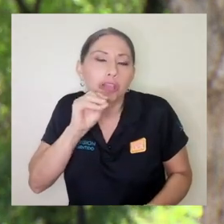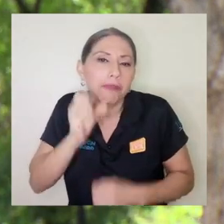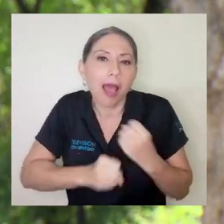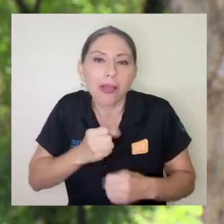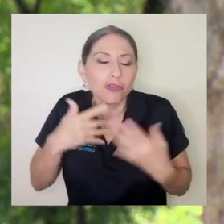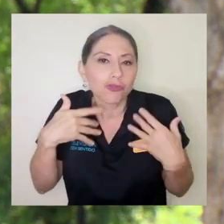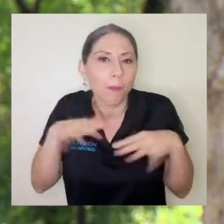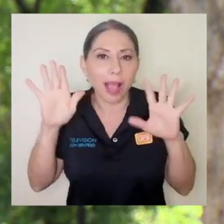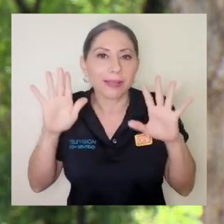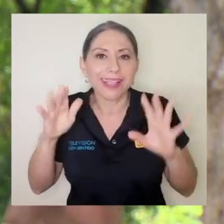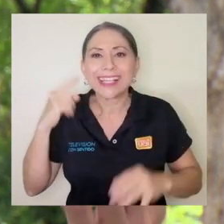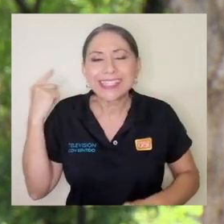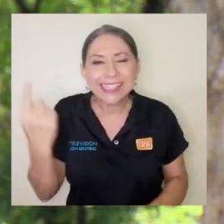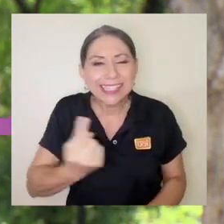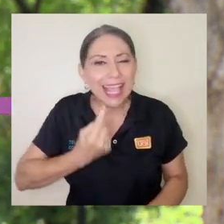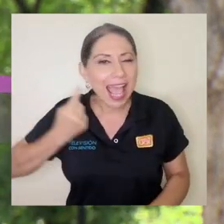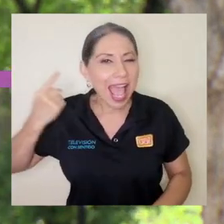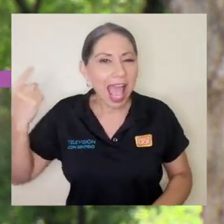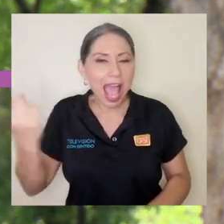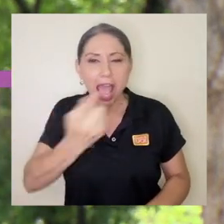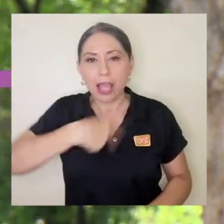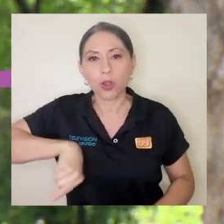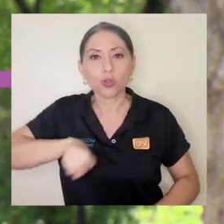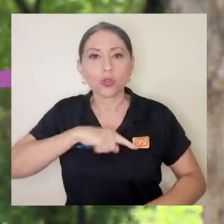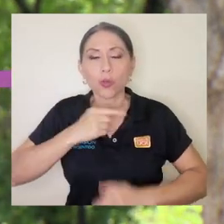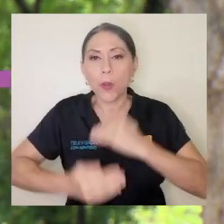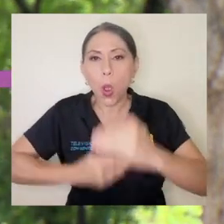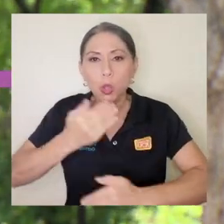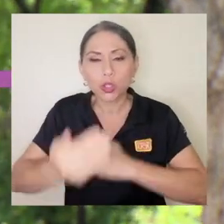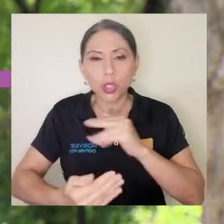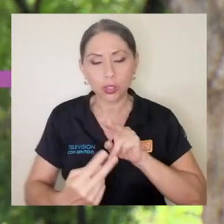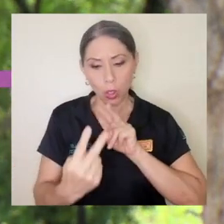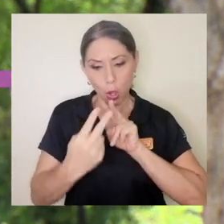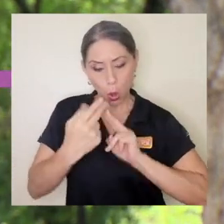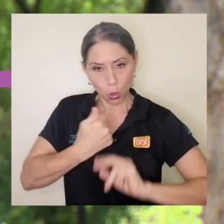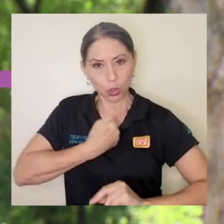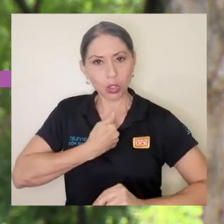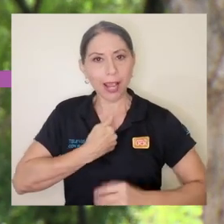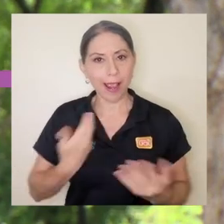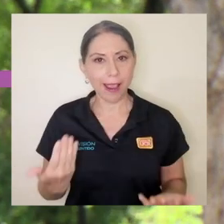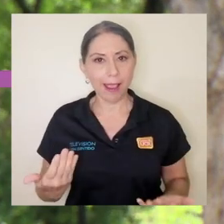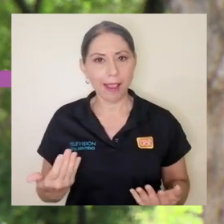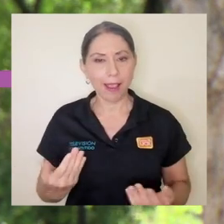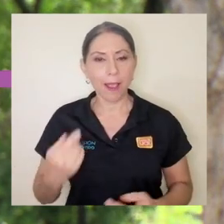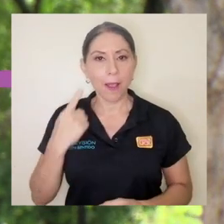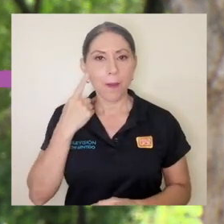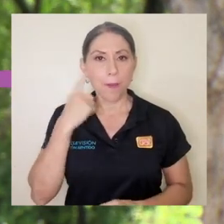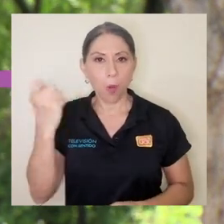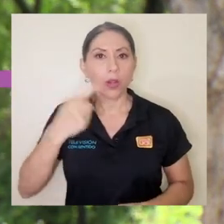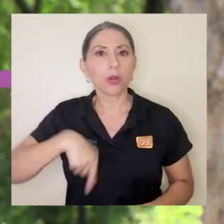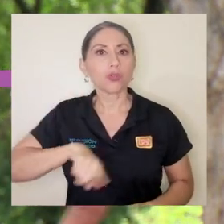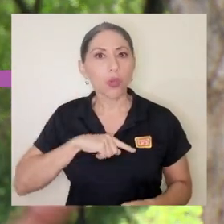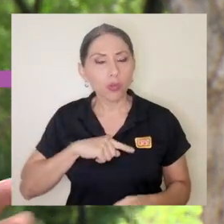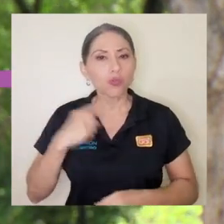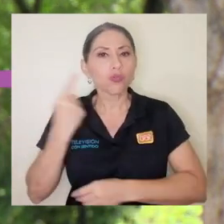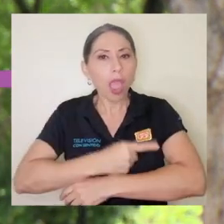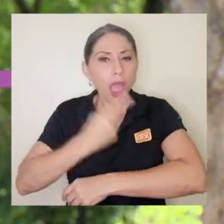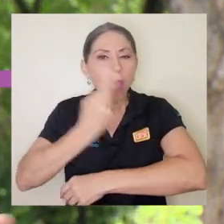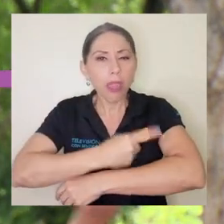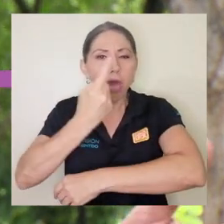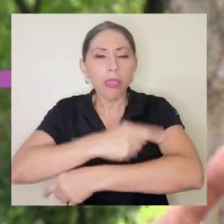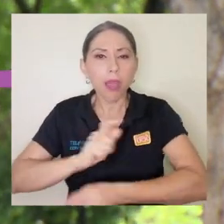adultos de 80 o más años, pues siempre vamos a estar en ese proceso de conocermes porque